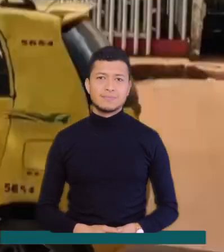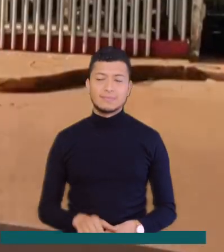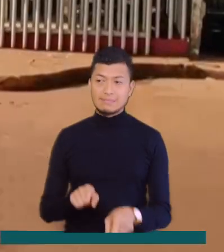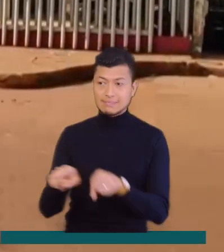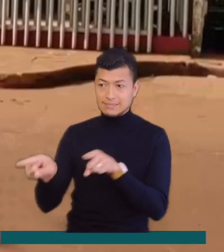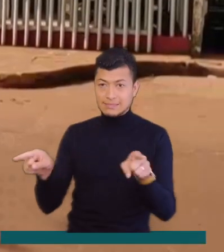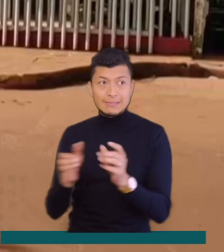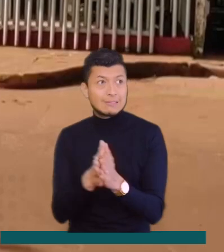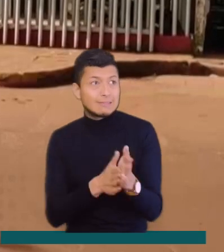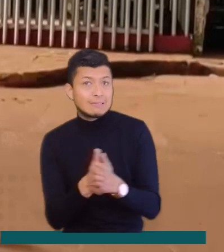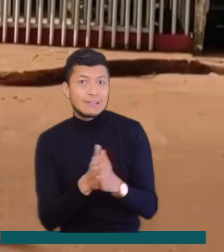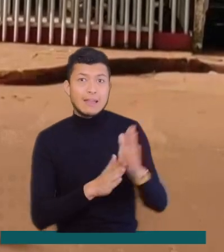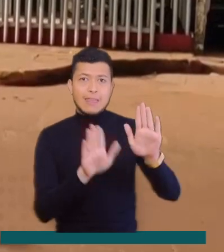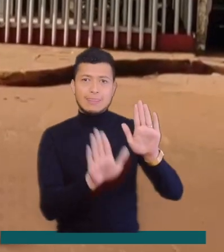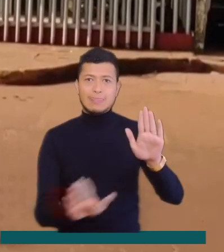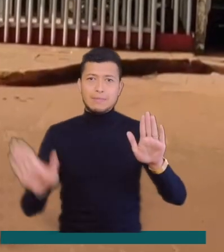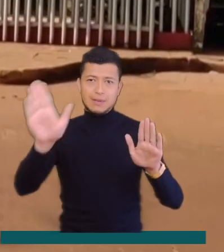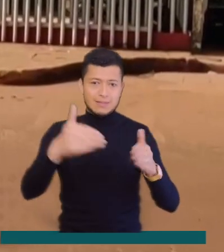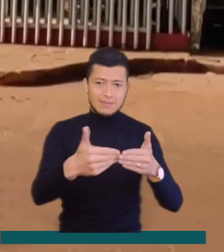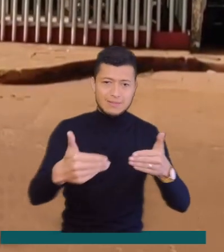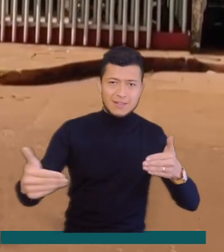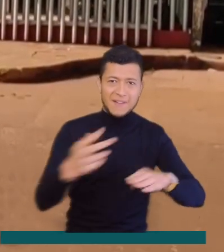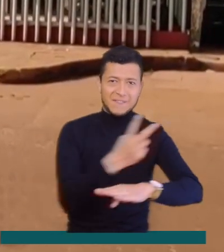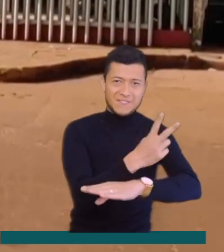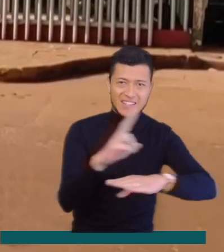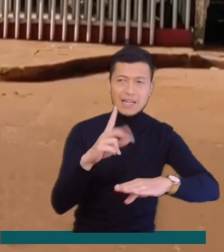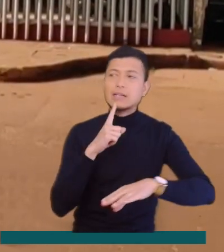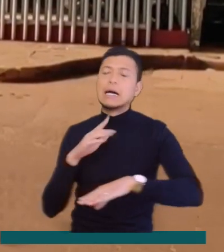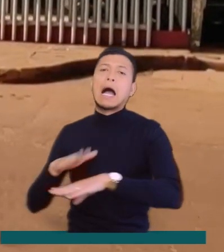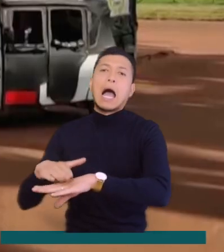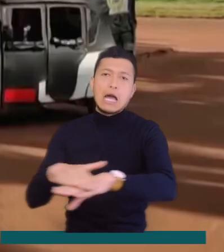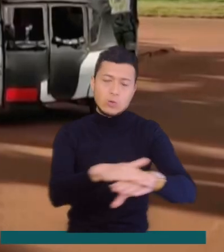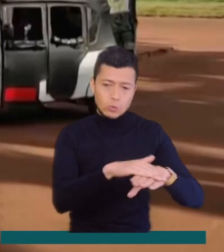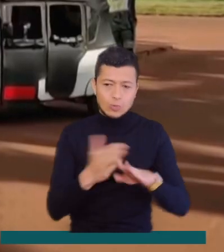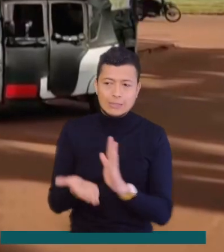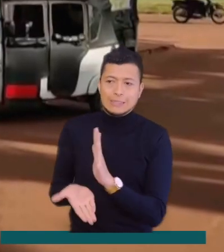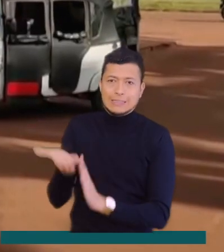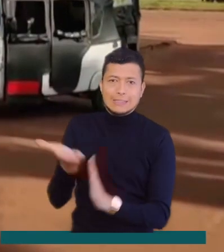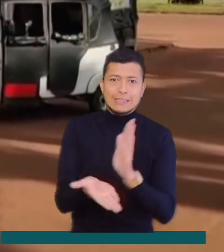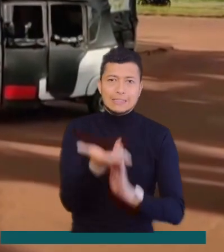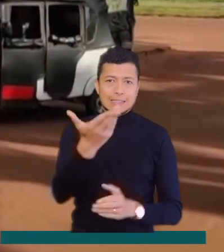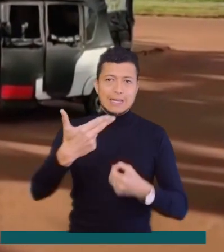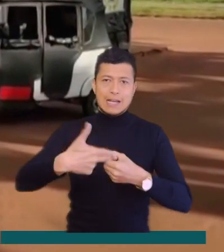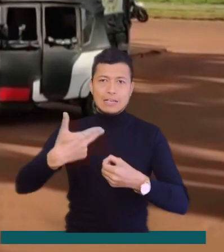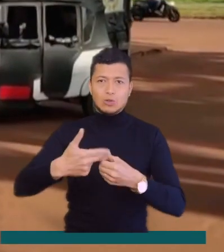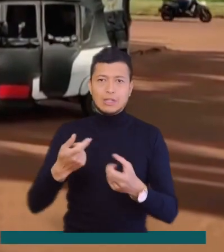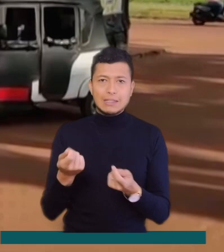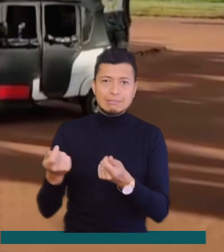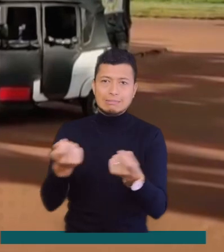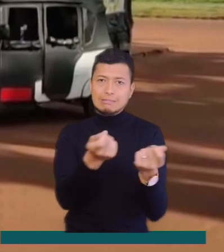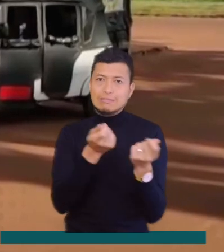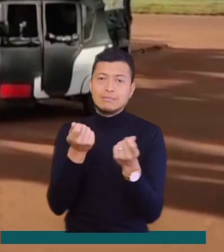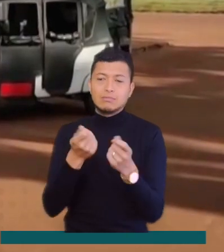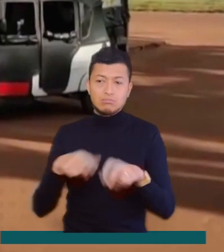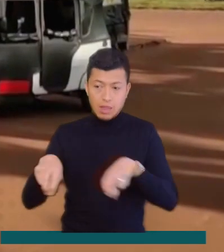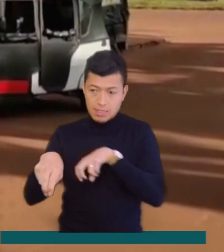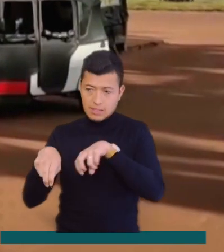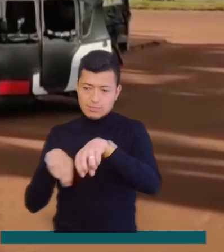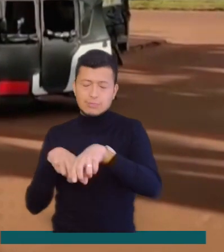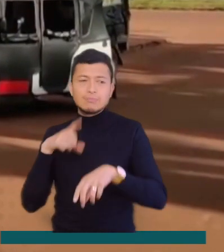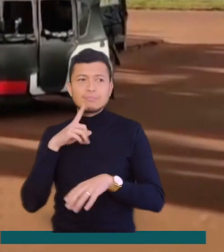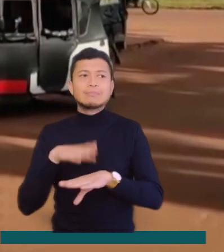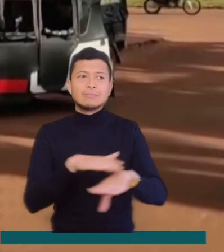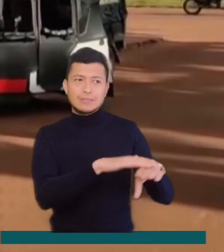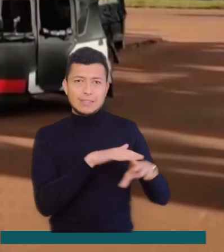Crece la expectativa en departamentos fronterizos como el Bichada por el anuncio del incremento en el precio de la gasolina. Transportadores aseguran que la